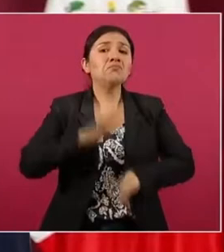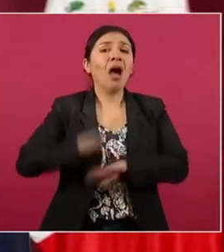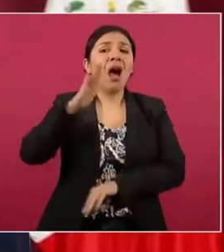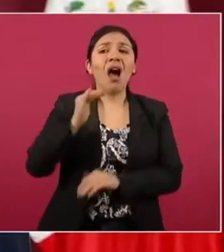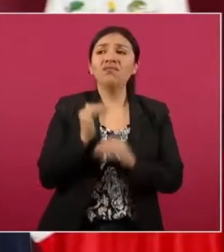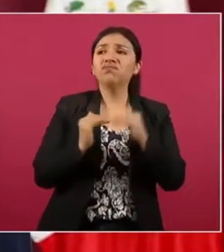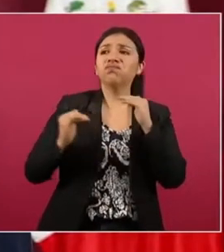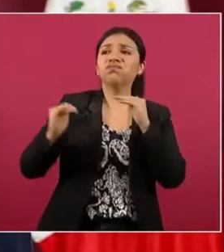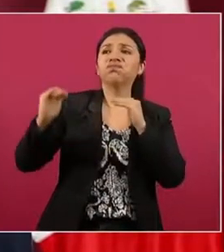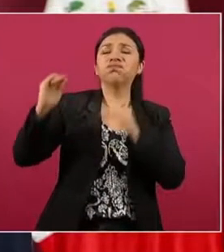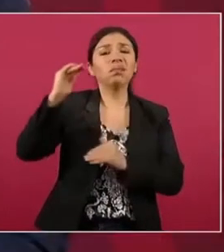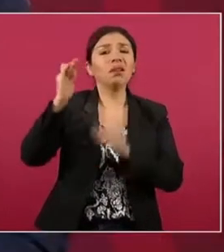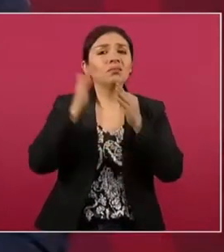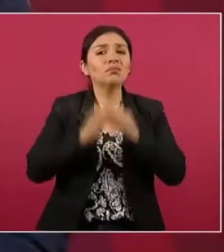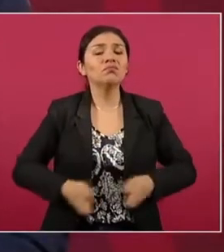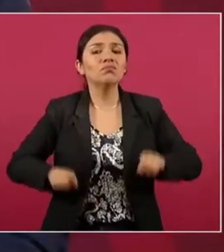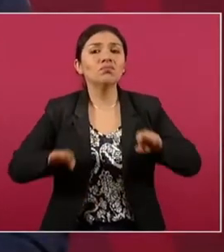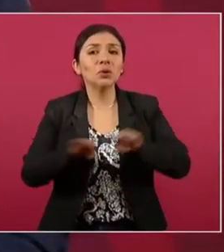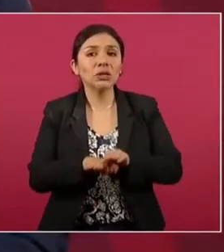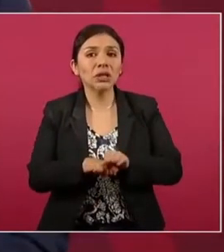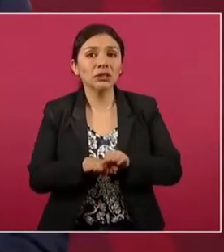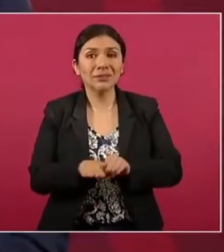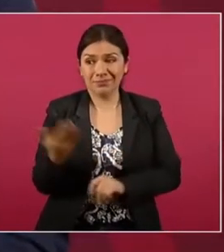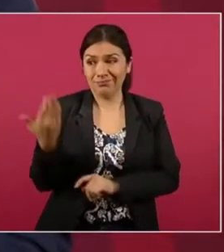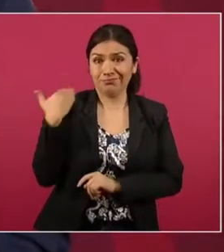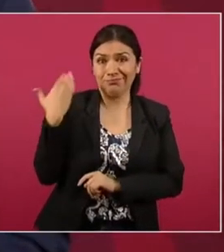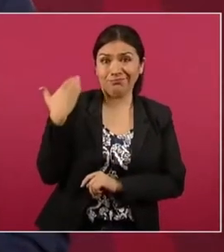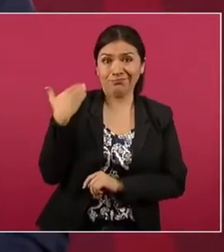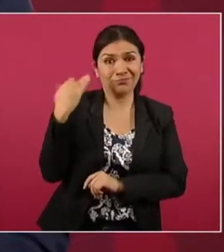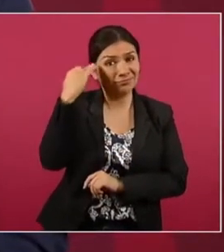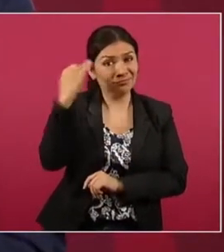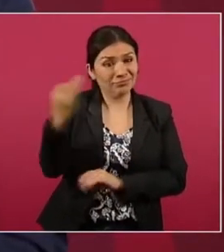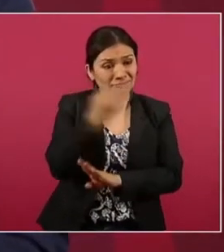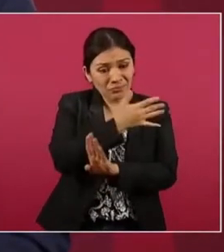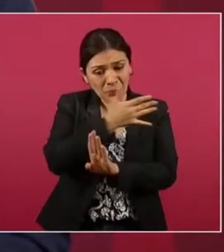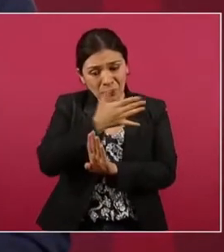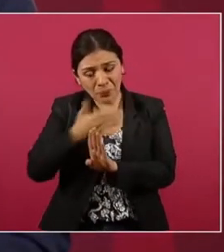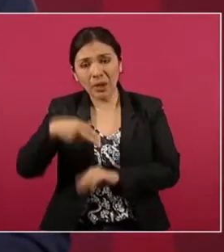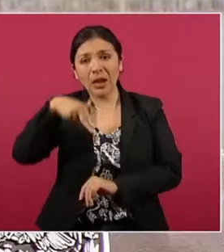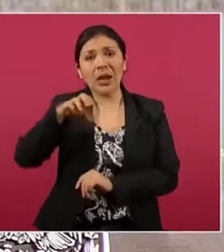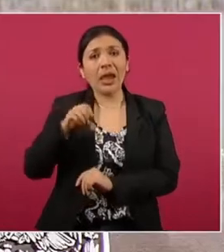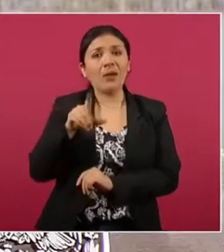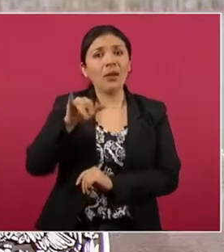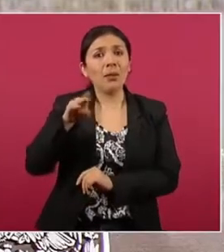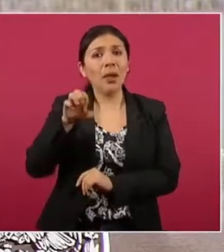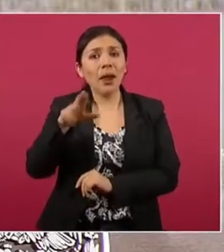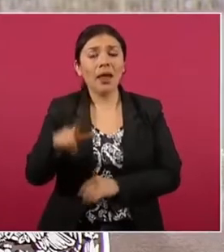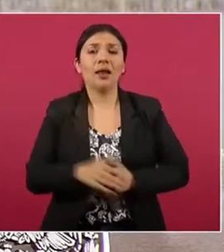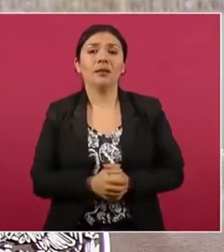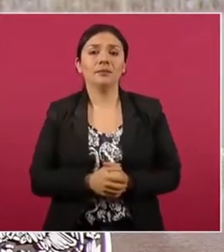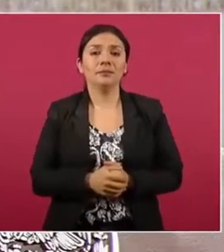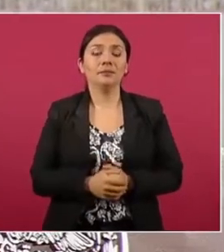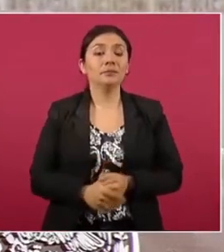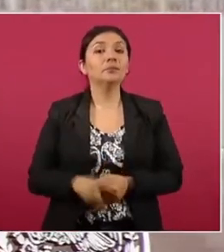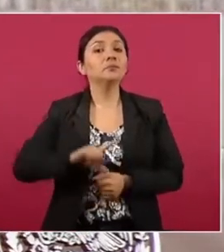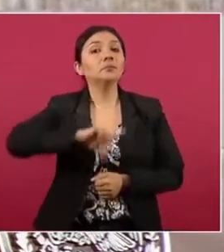durante todo el periodo neoliberal. Y gracias